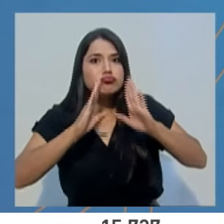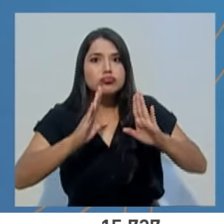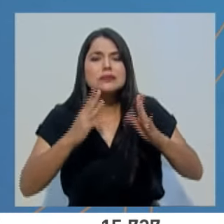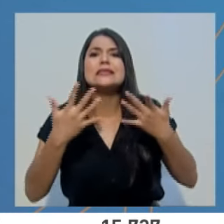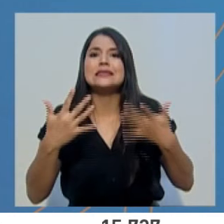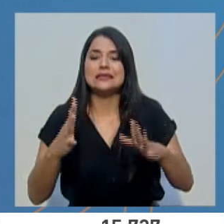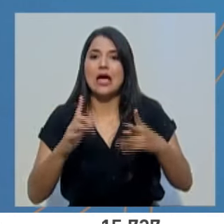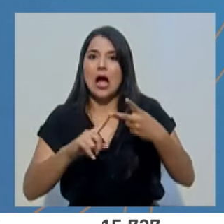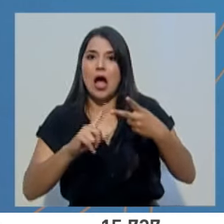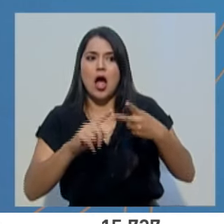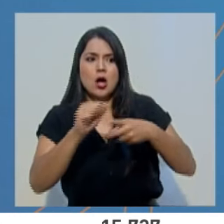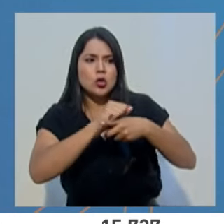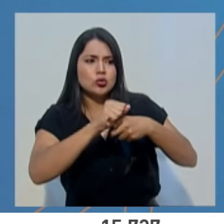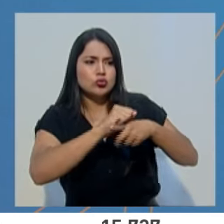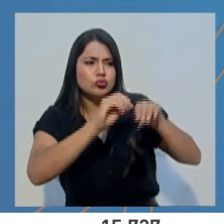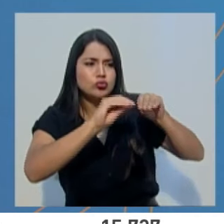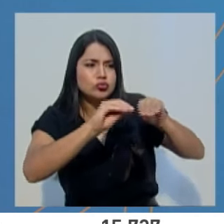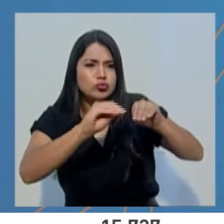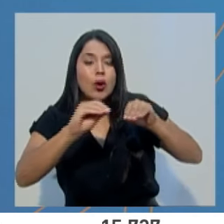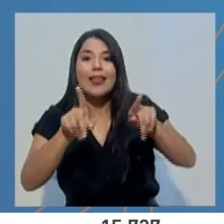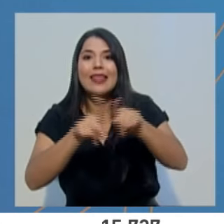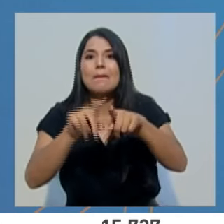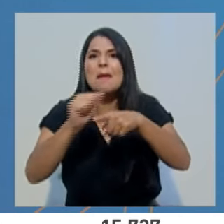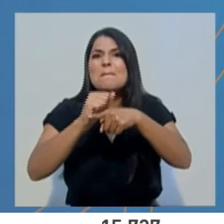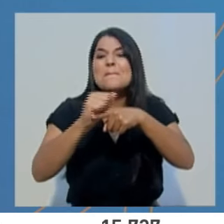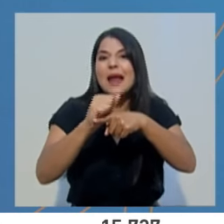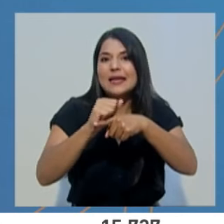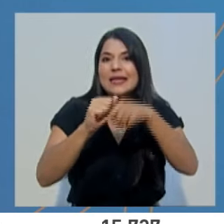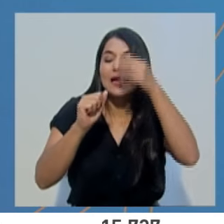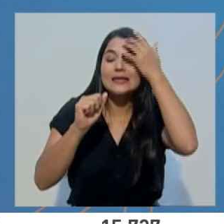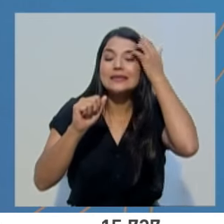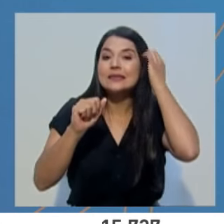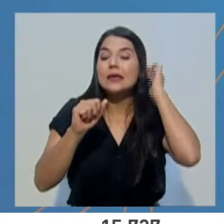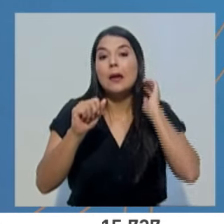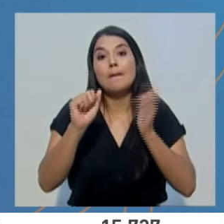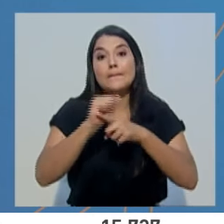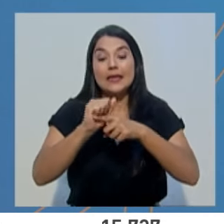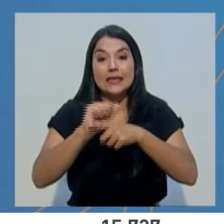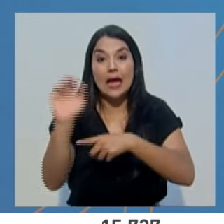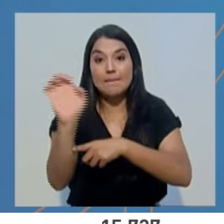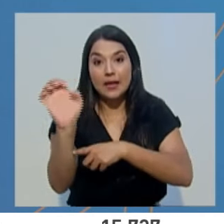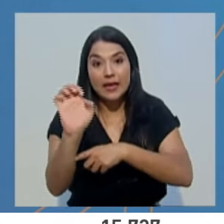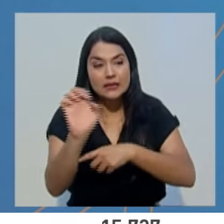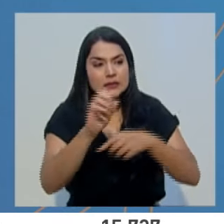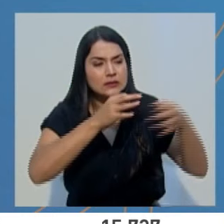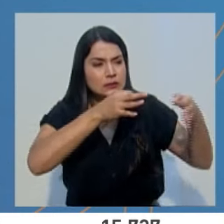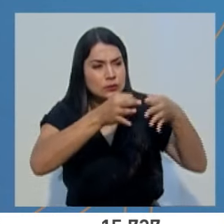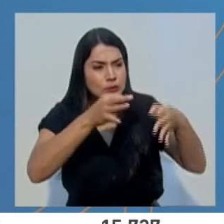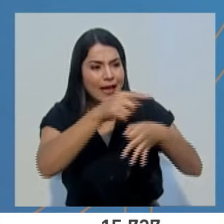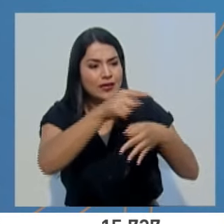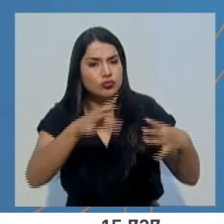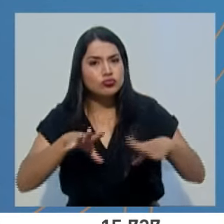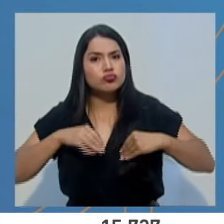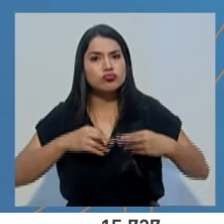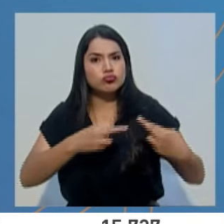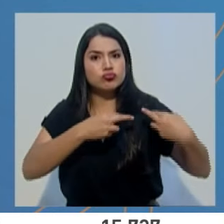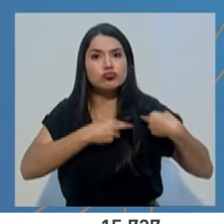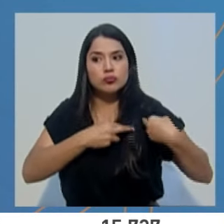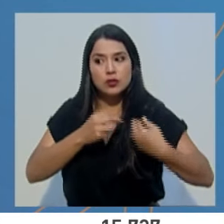capacitado y ejecutado simulaciones dirigidas a todos los equipos locales y regionales que conducen la respuesta.